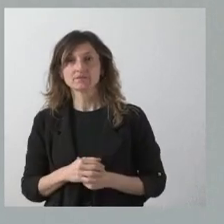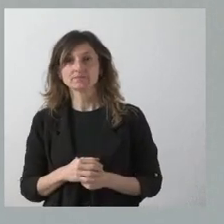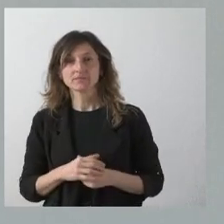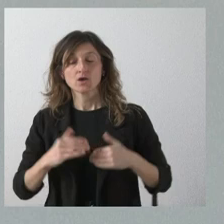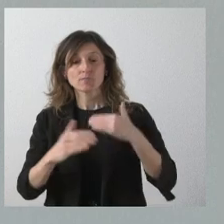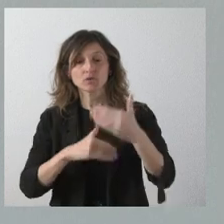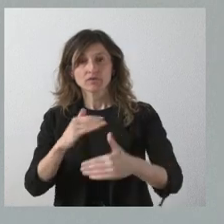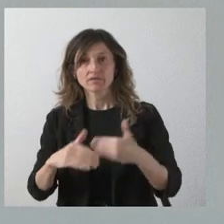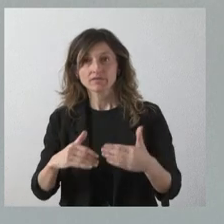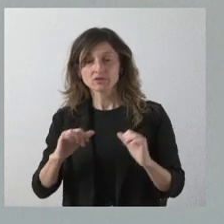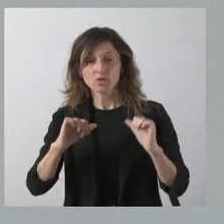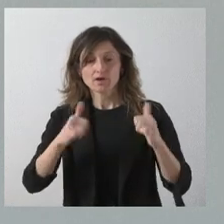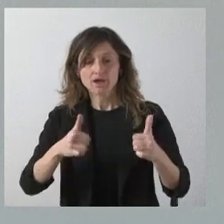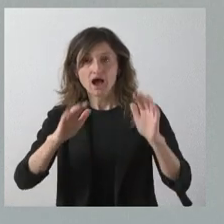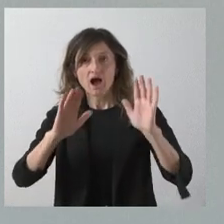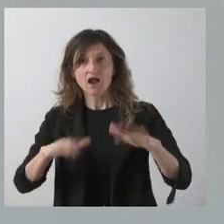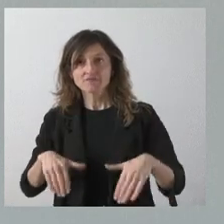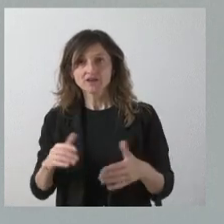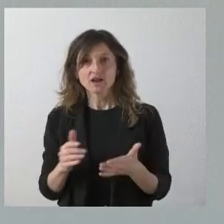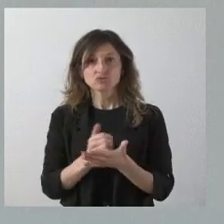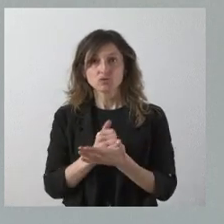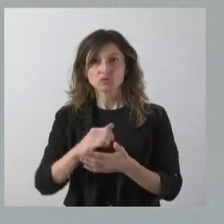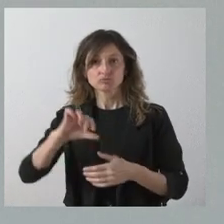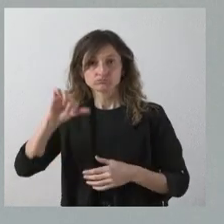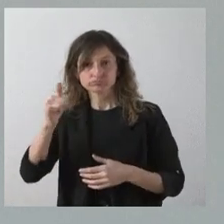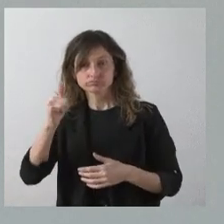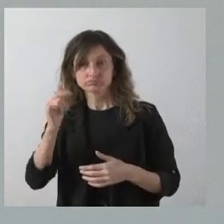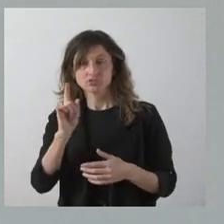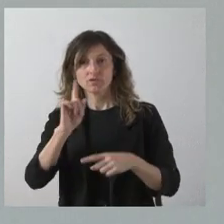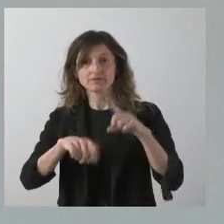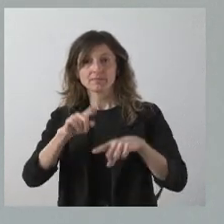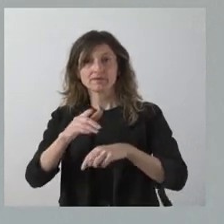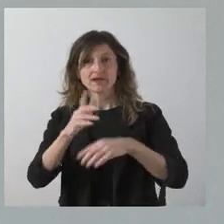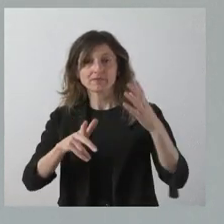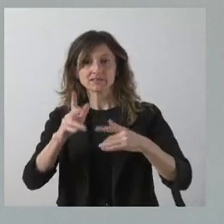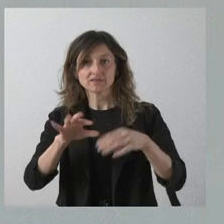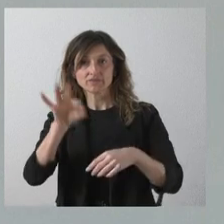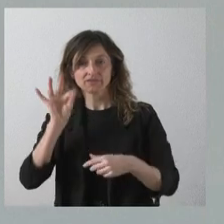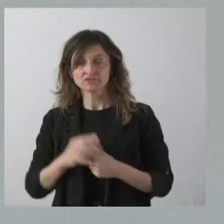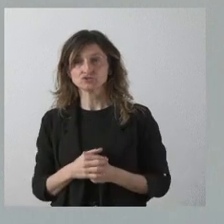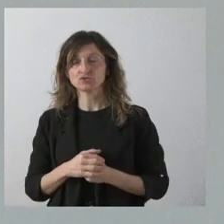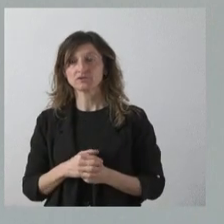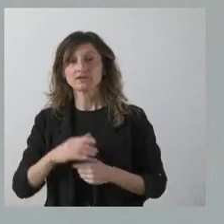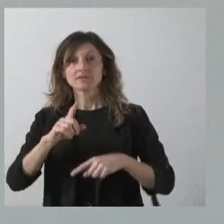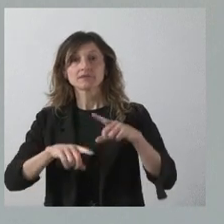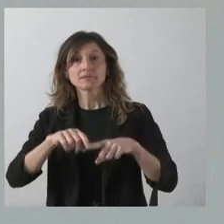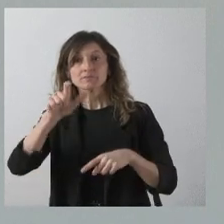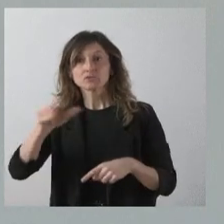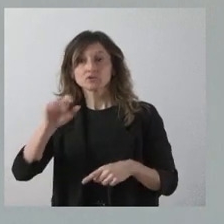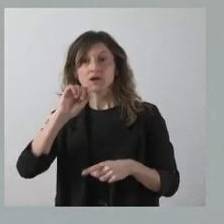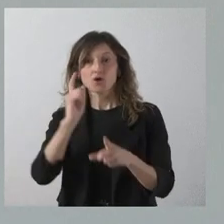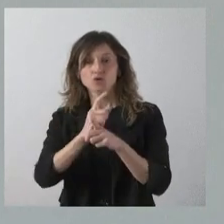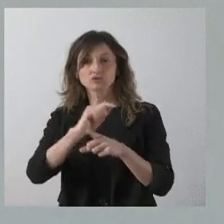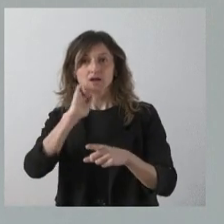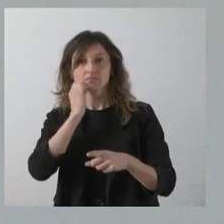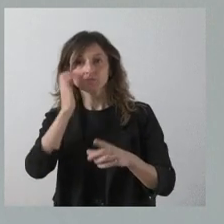inician acaban siendo favorables desde el punto de vista de decisión de la Administración y, por tanto, si las alegaciones tienen sentido